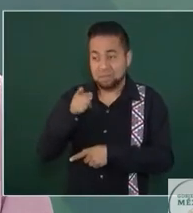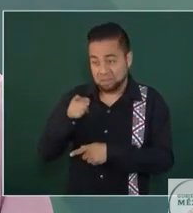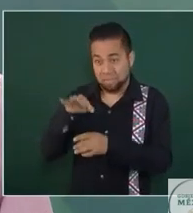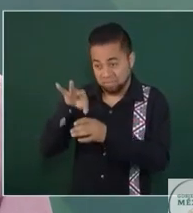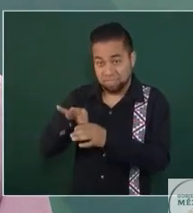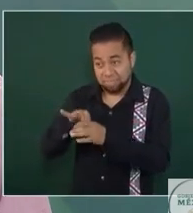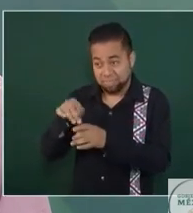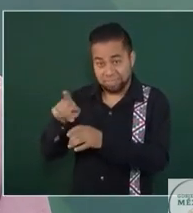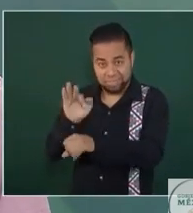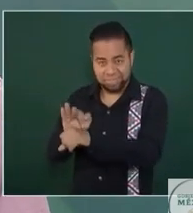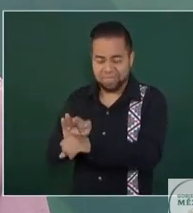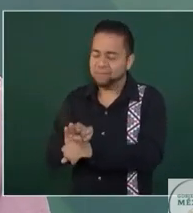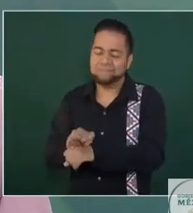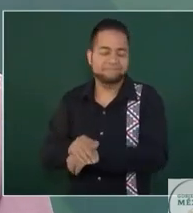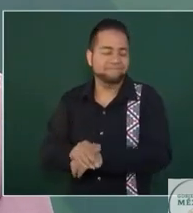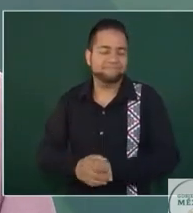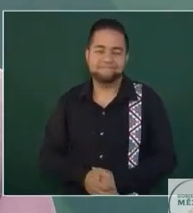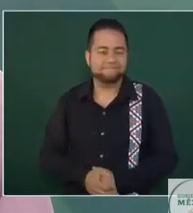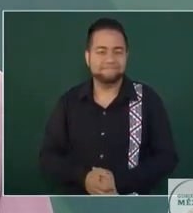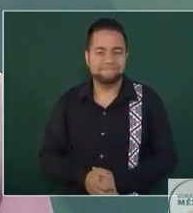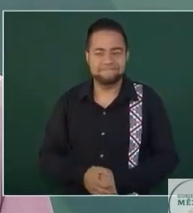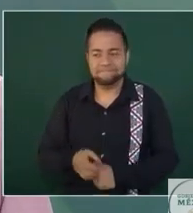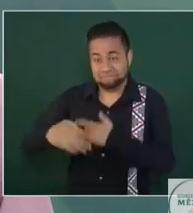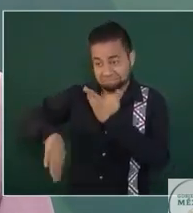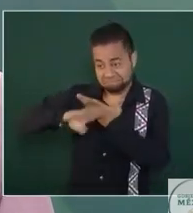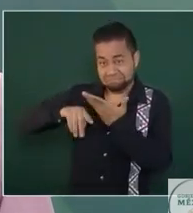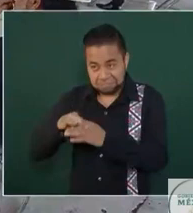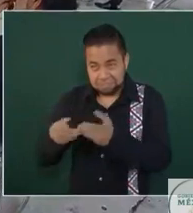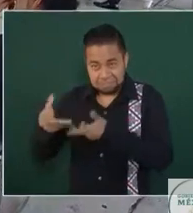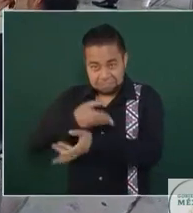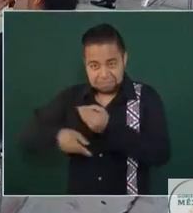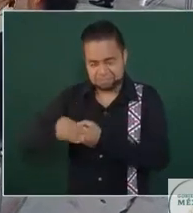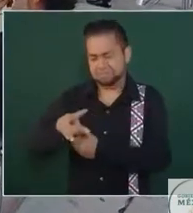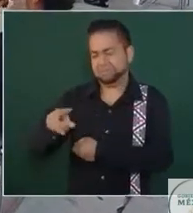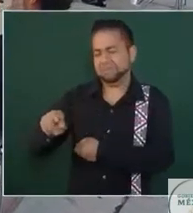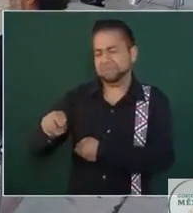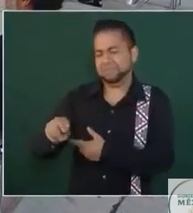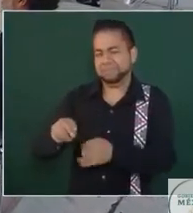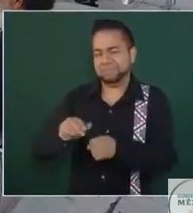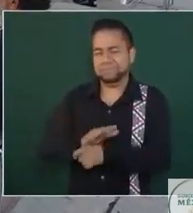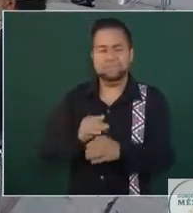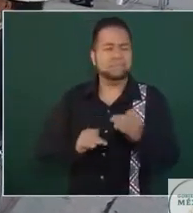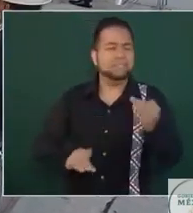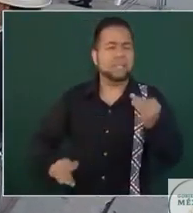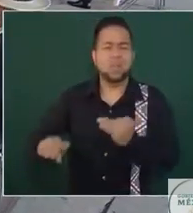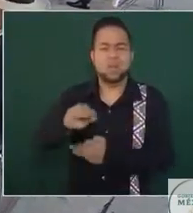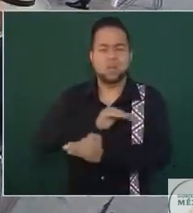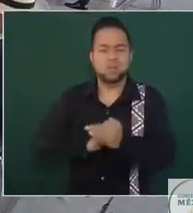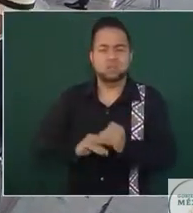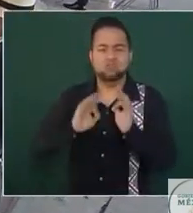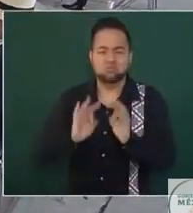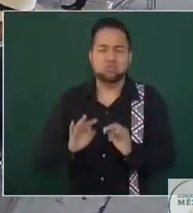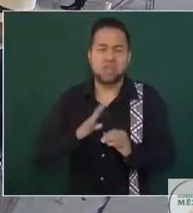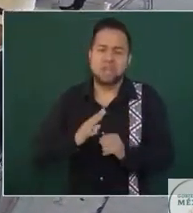autoridades que están en contra de los migrantes, porque todos, todos, todos tenemos algún origen